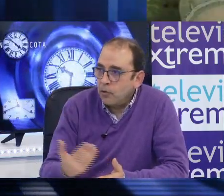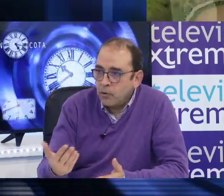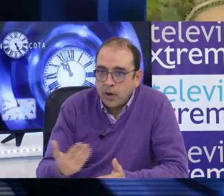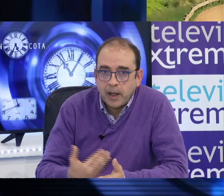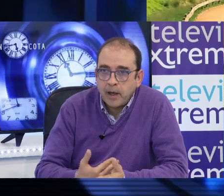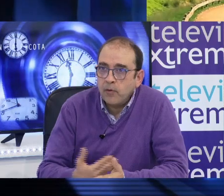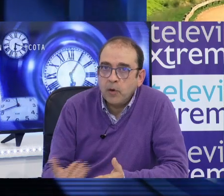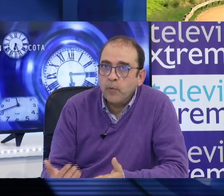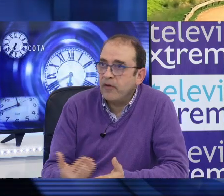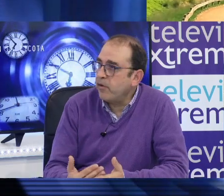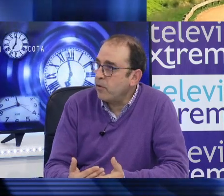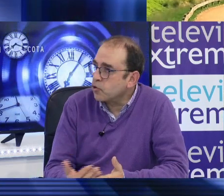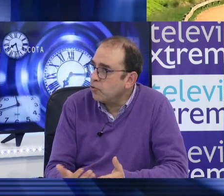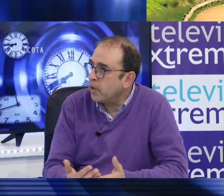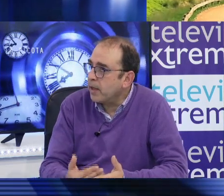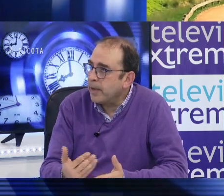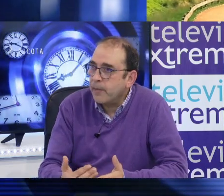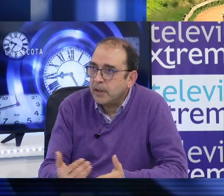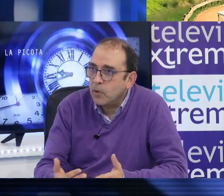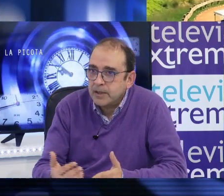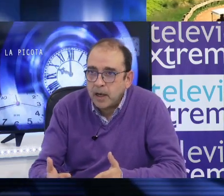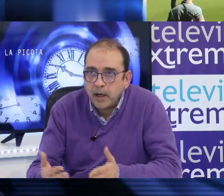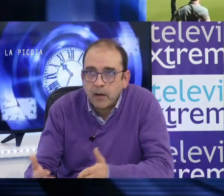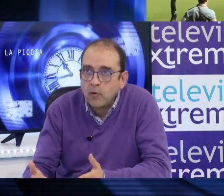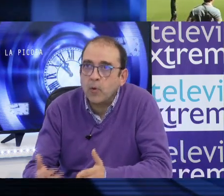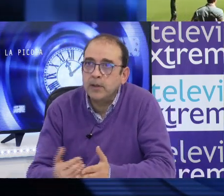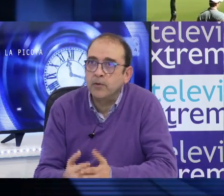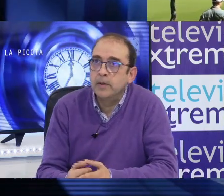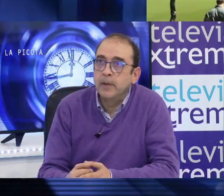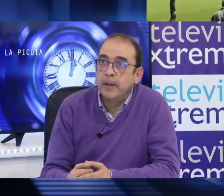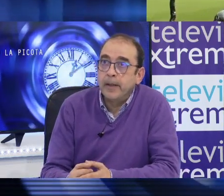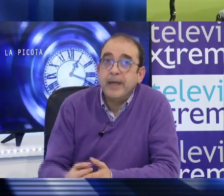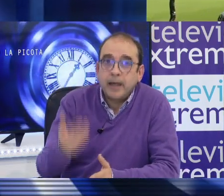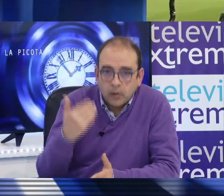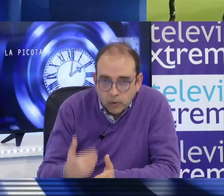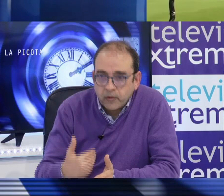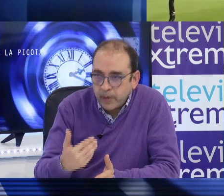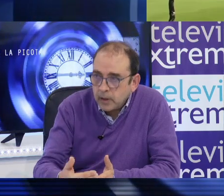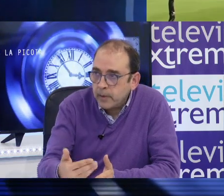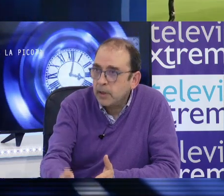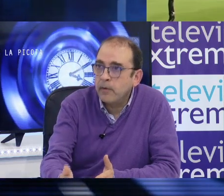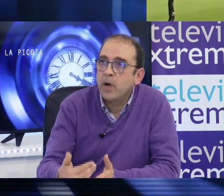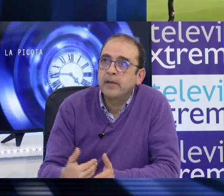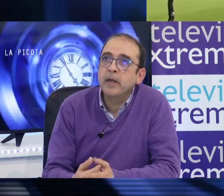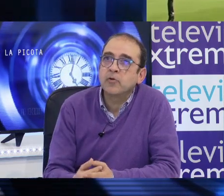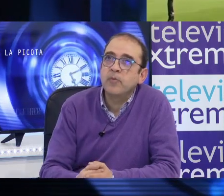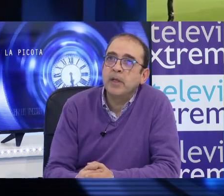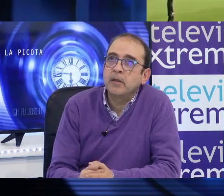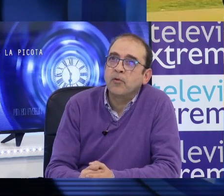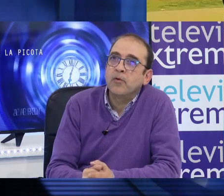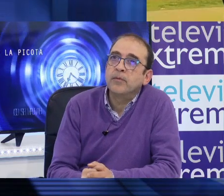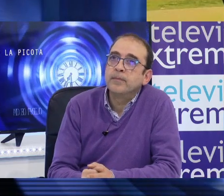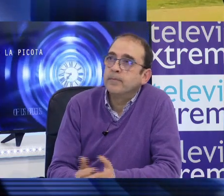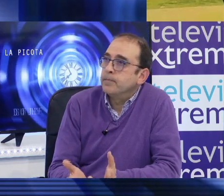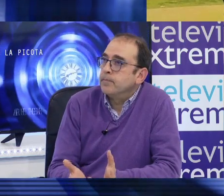que no nos han generado ningún beneficio a nosotros y que de manera particular se le han generado unos cuantos. Y que el costo, evidentemente, lo vamos a tener que